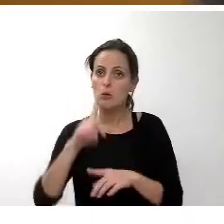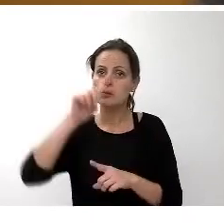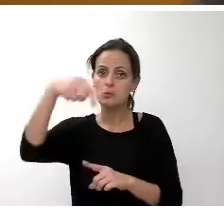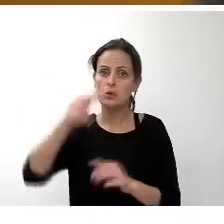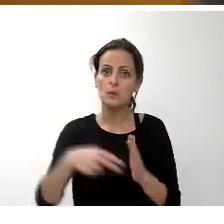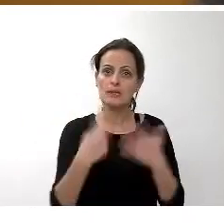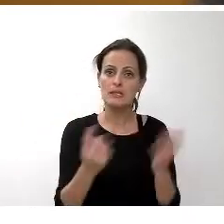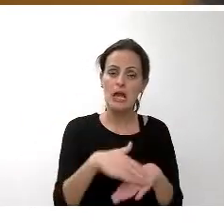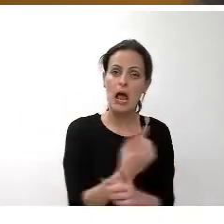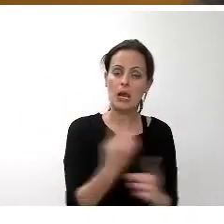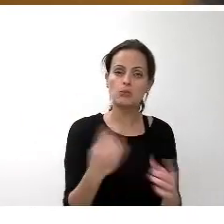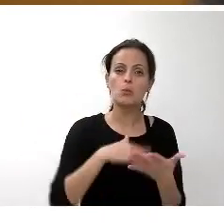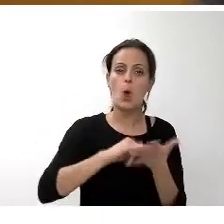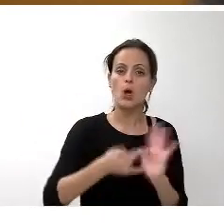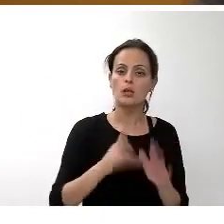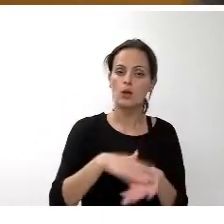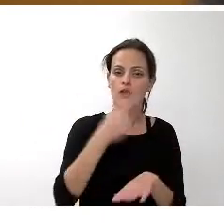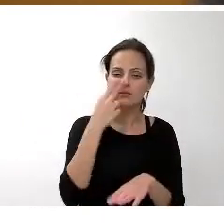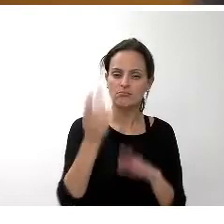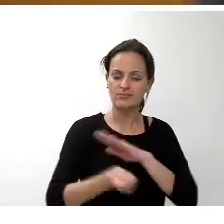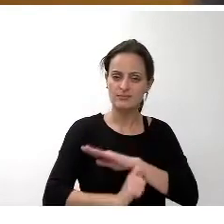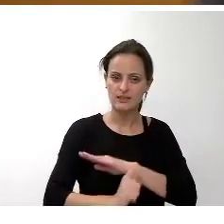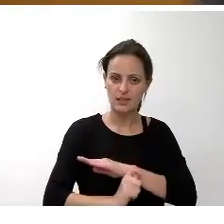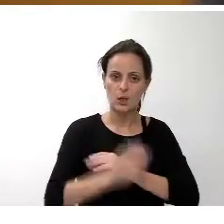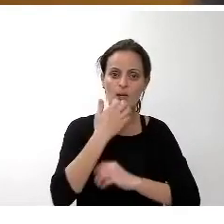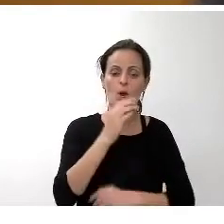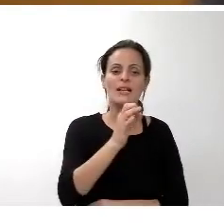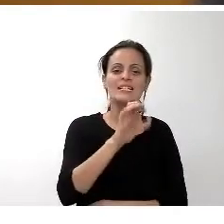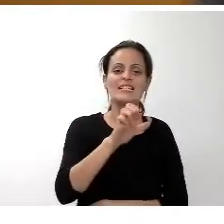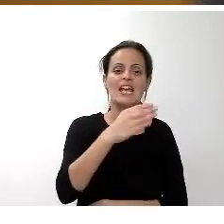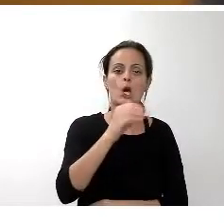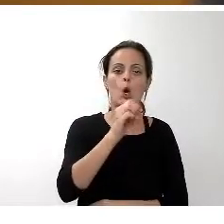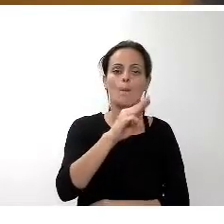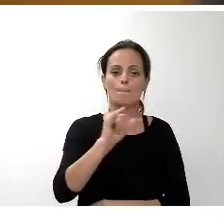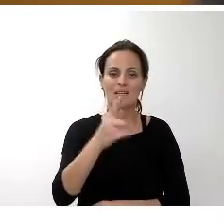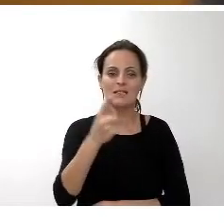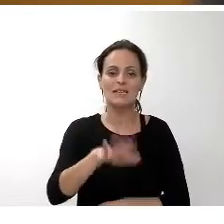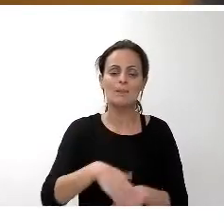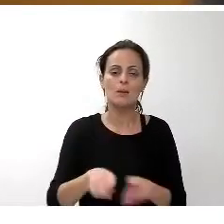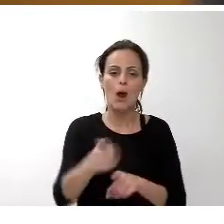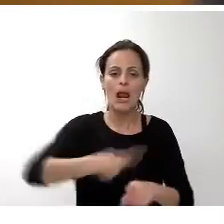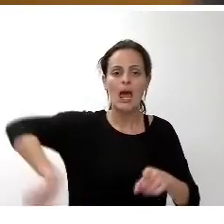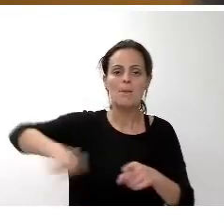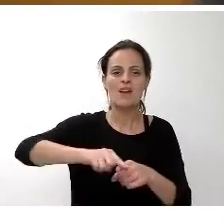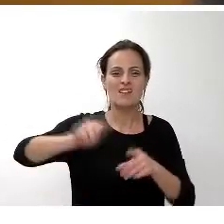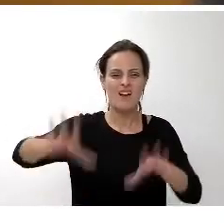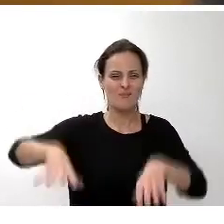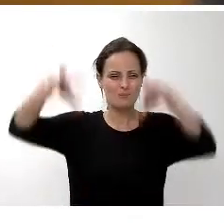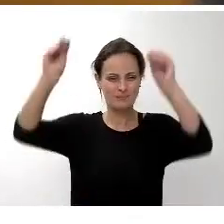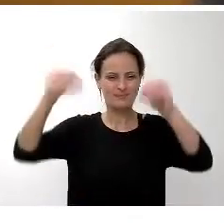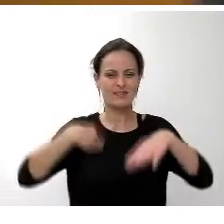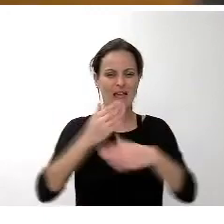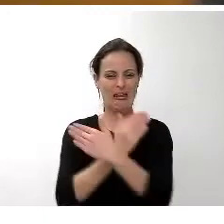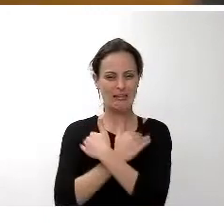de interés estratégico como son el equipamiento del Secopín la plaza de la Basílica de Candelaria el ámbito 2 de la